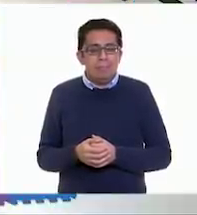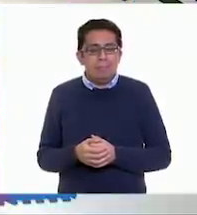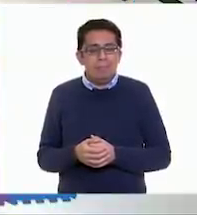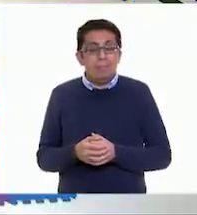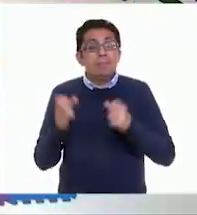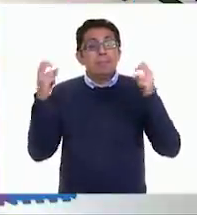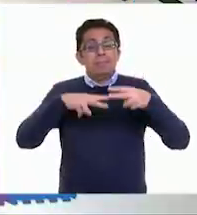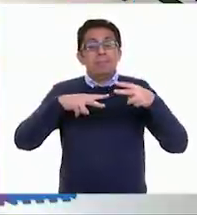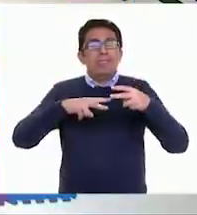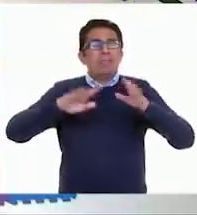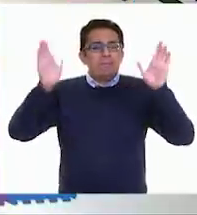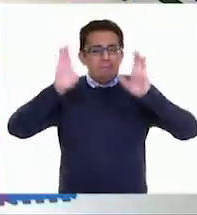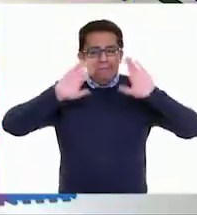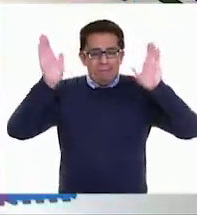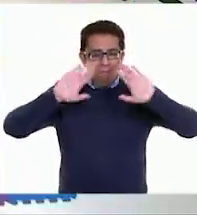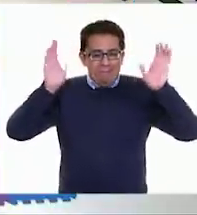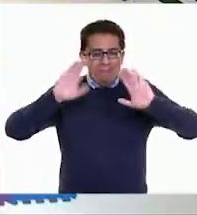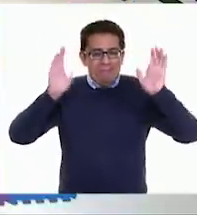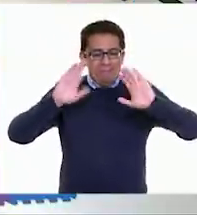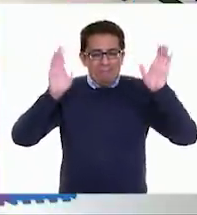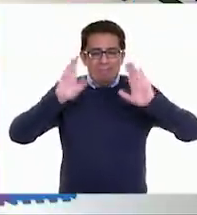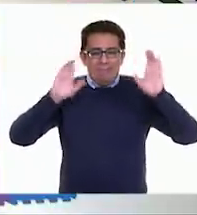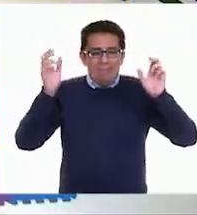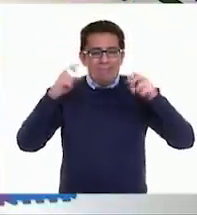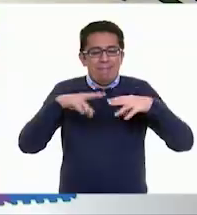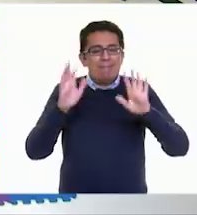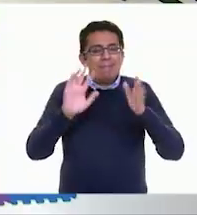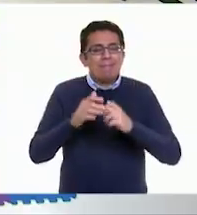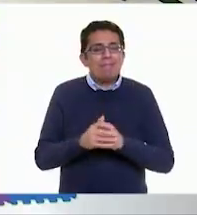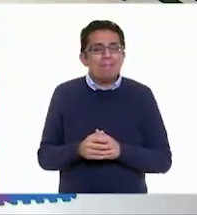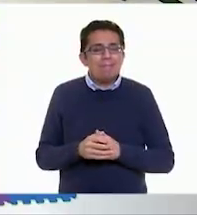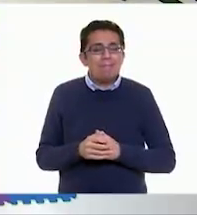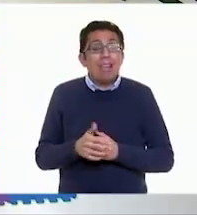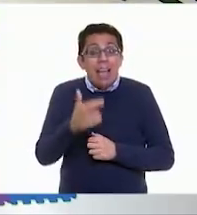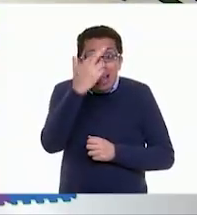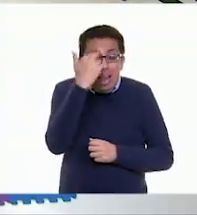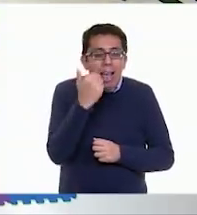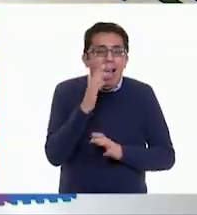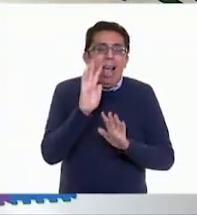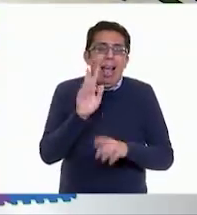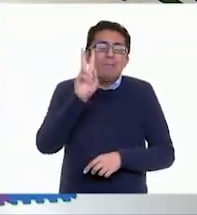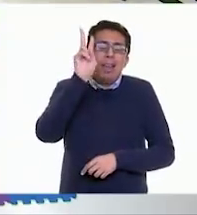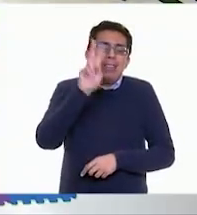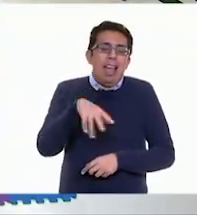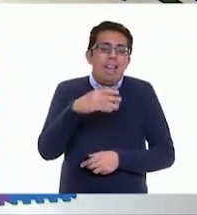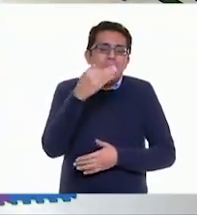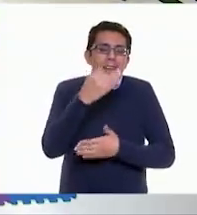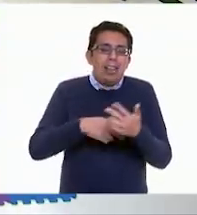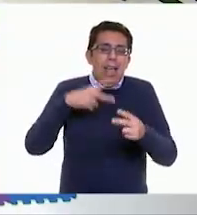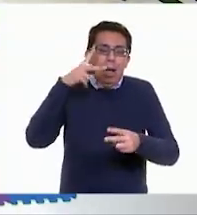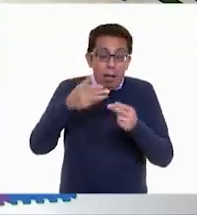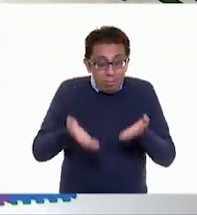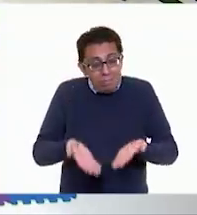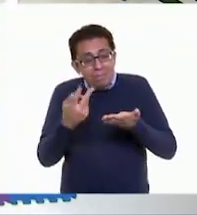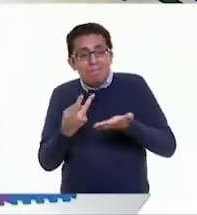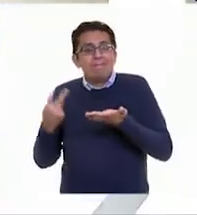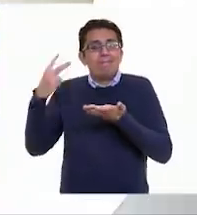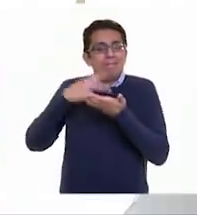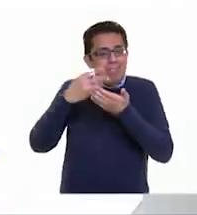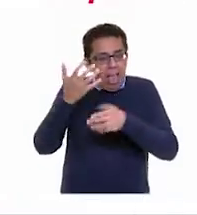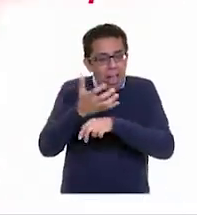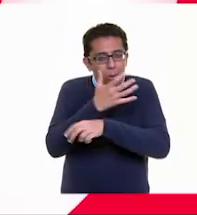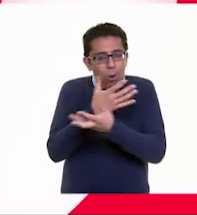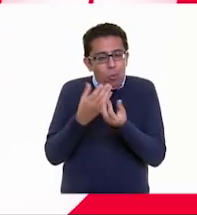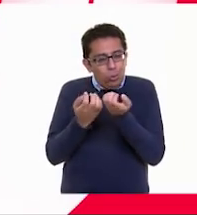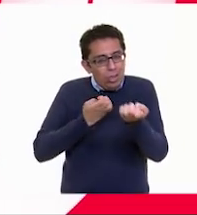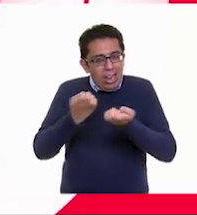¡Nos vemos! ¡Hasta la próxima! ¡Adiós! ¡Ah, tienen razón, tienen razón! La pausa activa. ¡Vamos, levántense! ¡Acompáñennos! ¡Vamos a movernos,